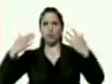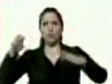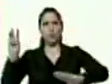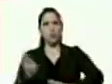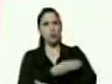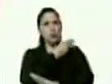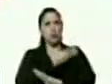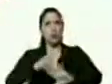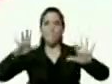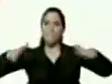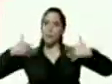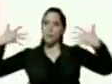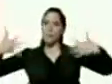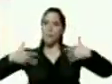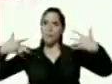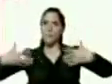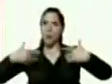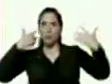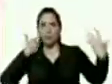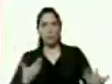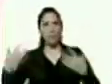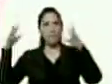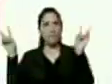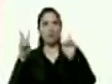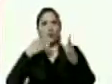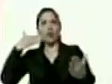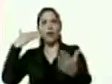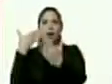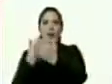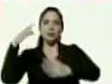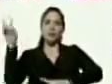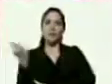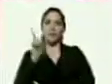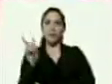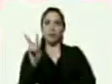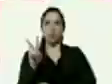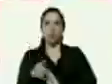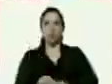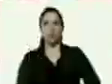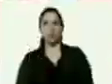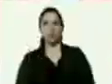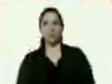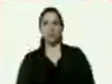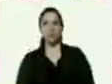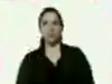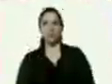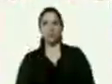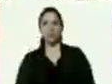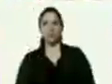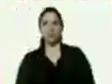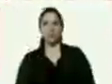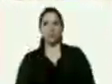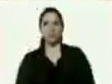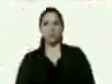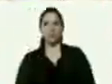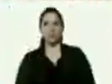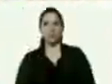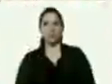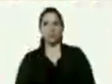alegría y victoria gracias gracias gracias los señores